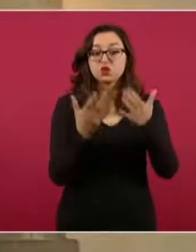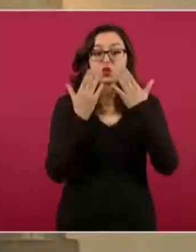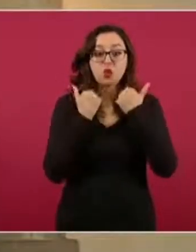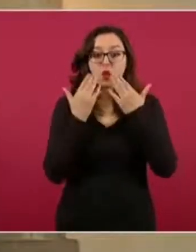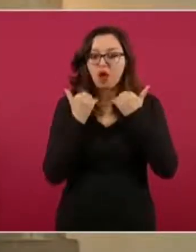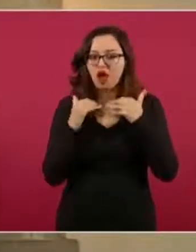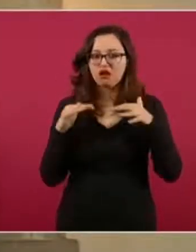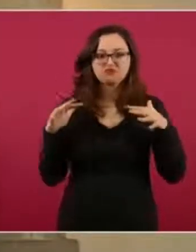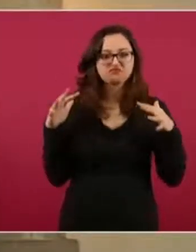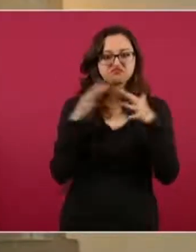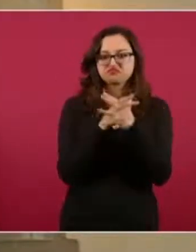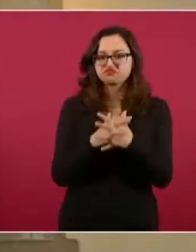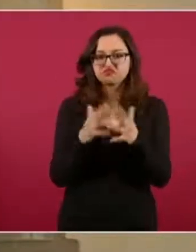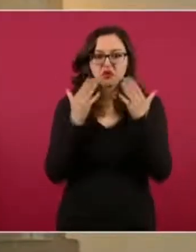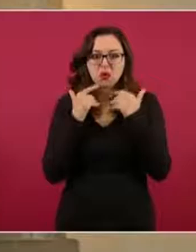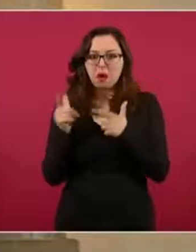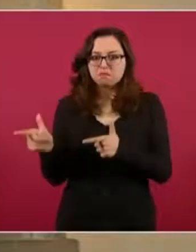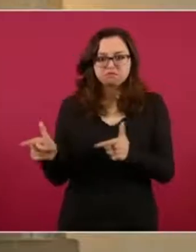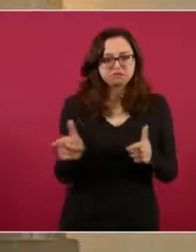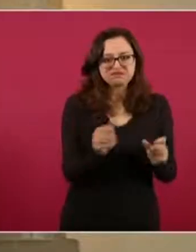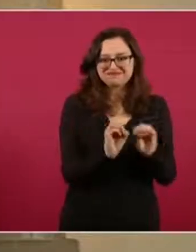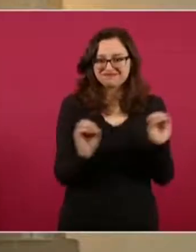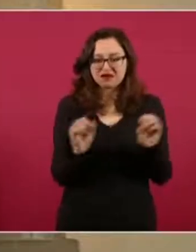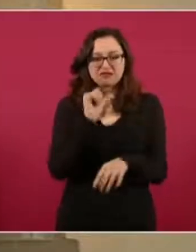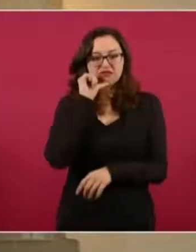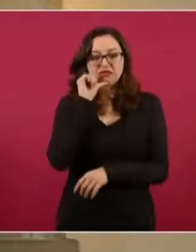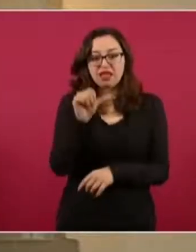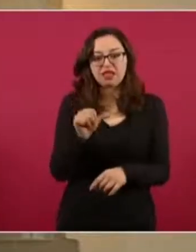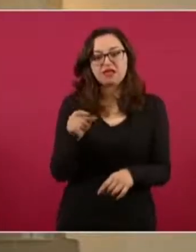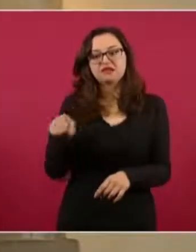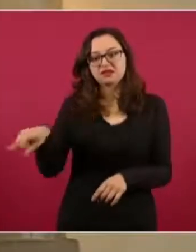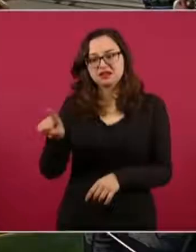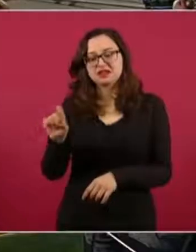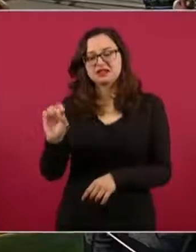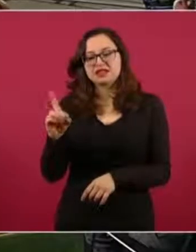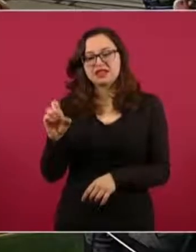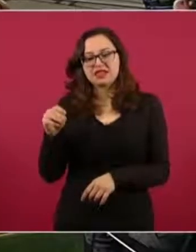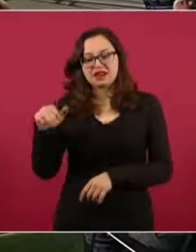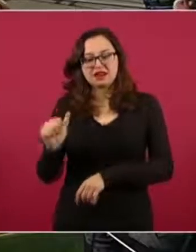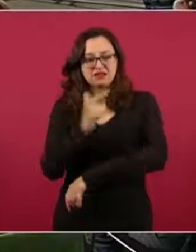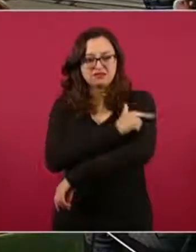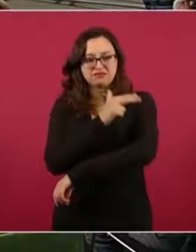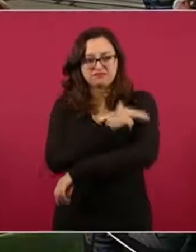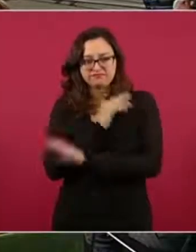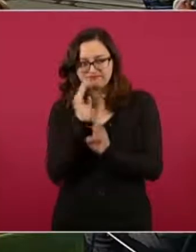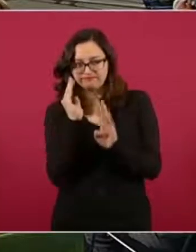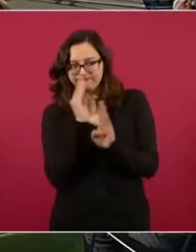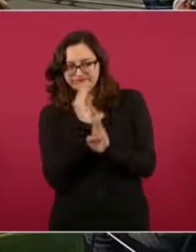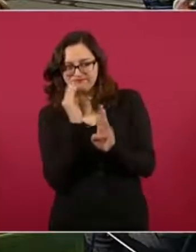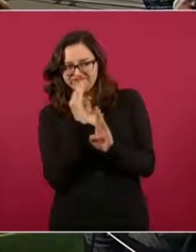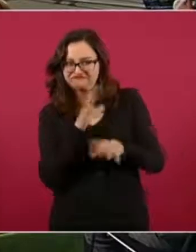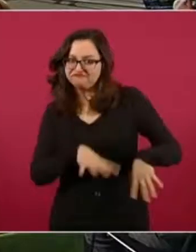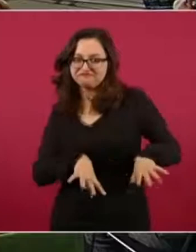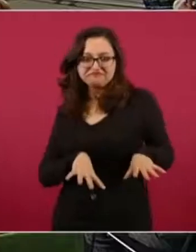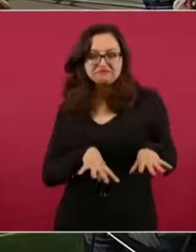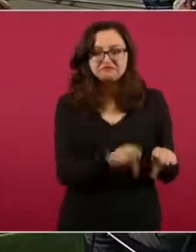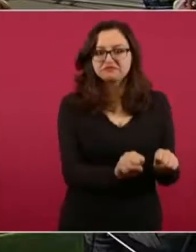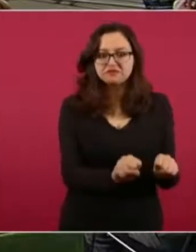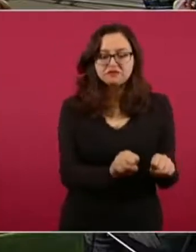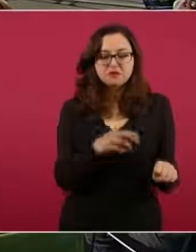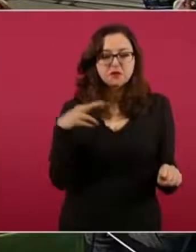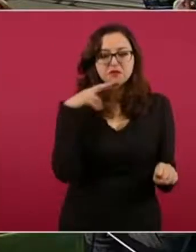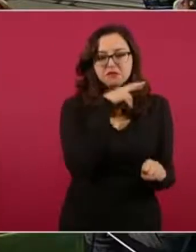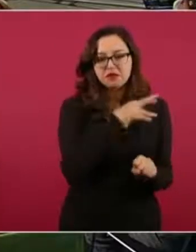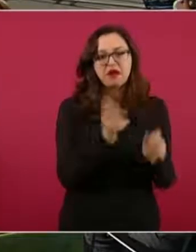operación de parte de la Secretaría de la Defensa Nacional y la Guardia Nacional, ya fue calificada de legal la detención. Siguiente.